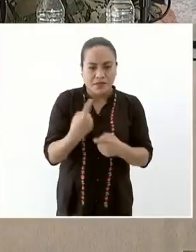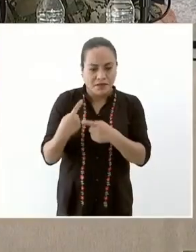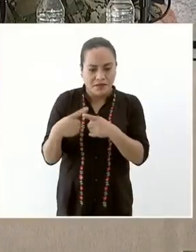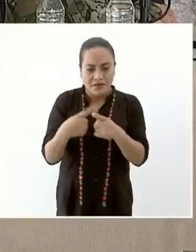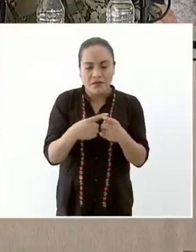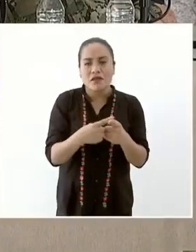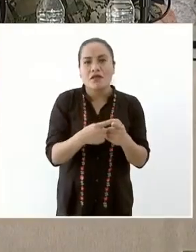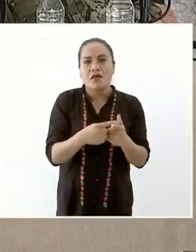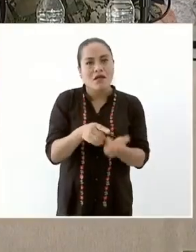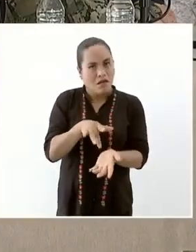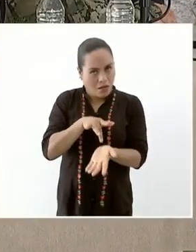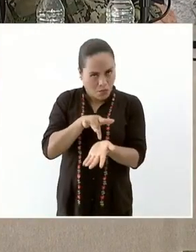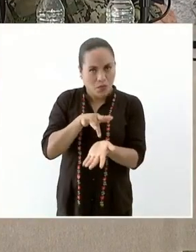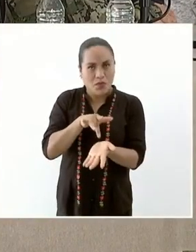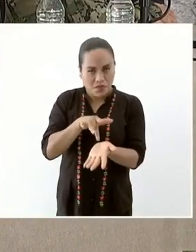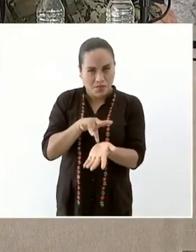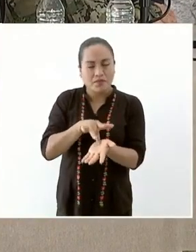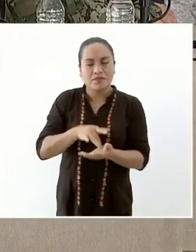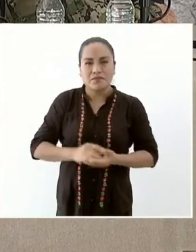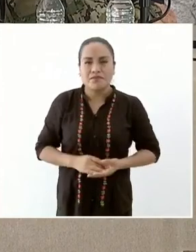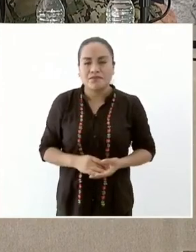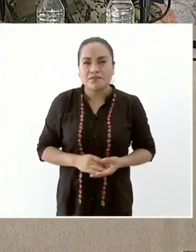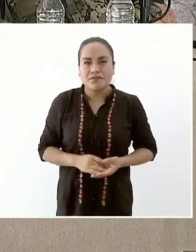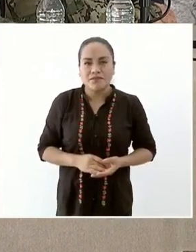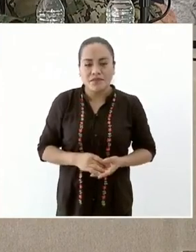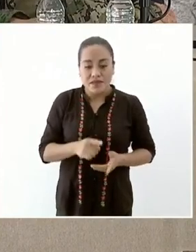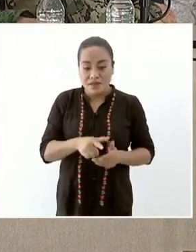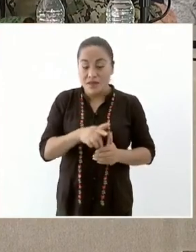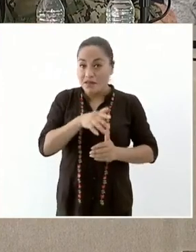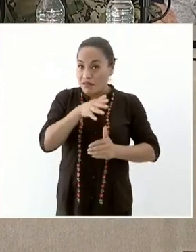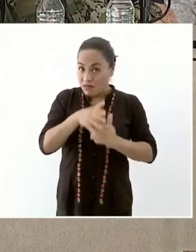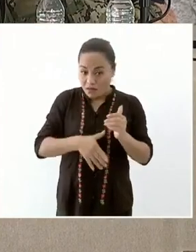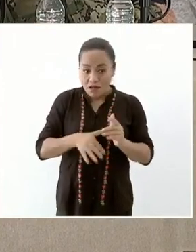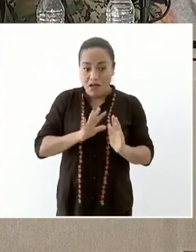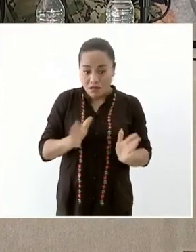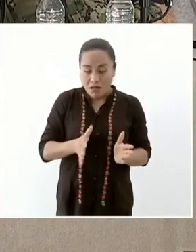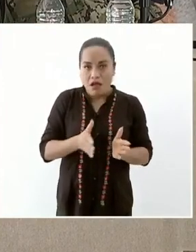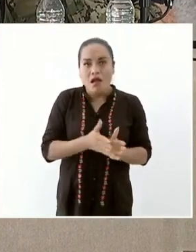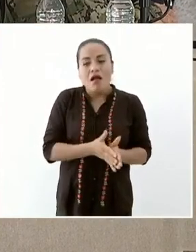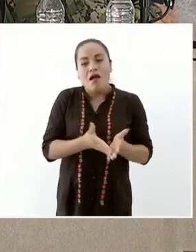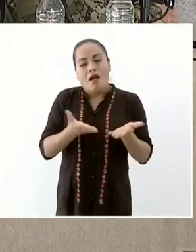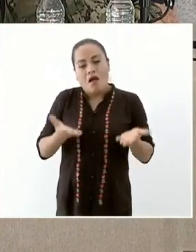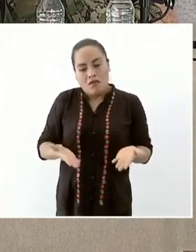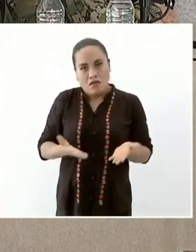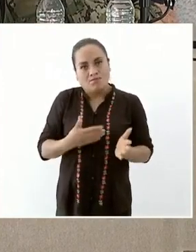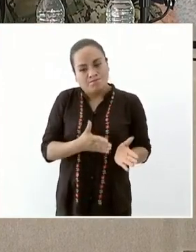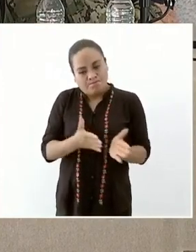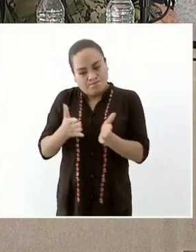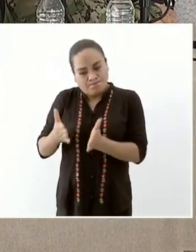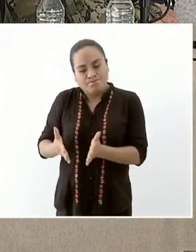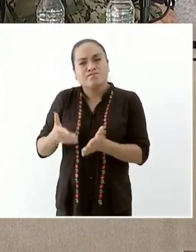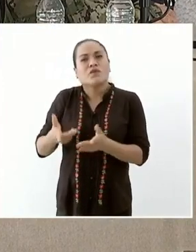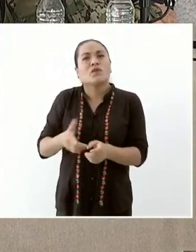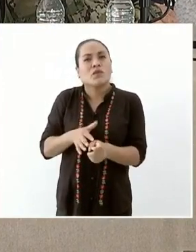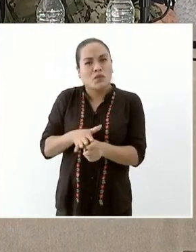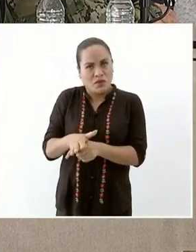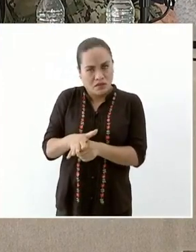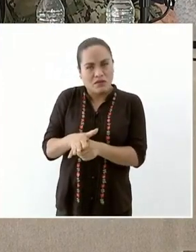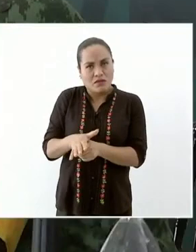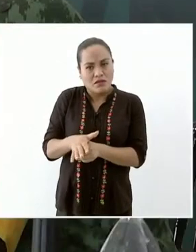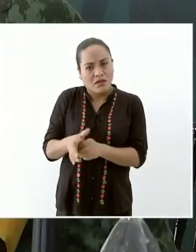después de esa etapa viene esta que es la